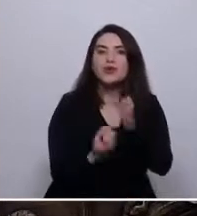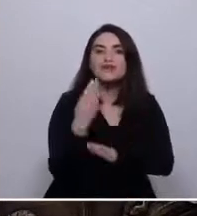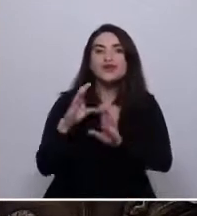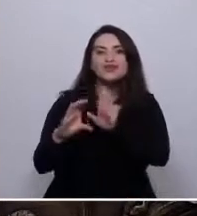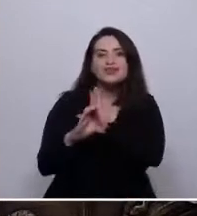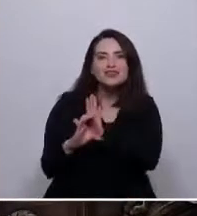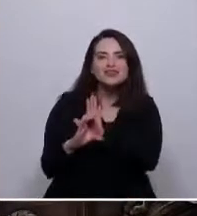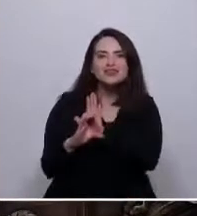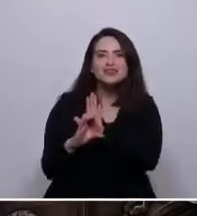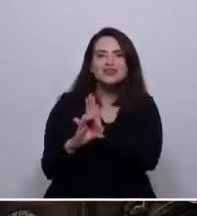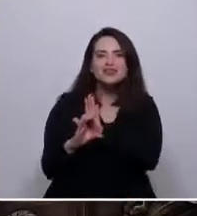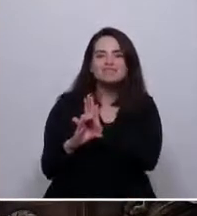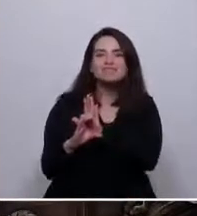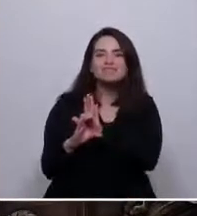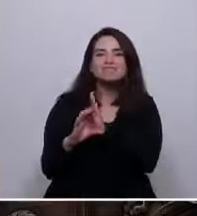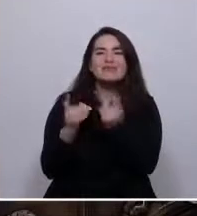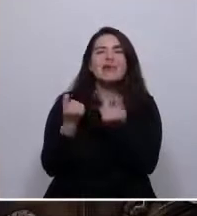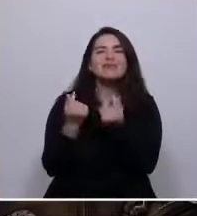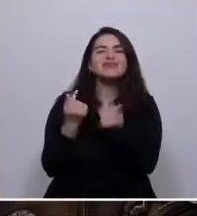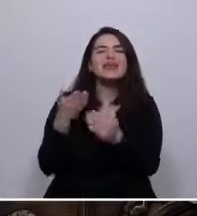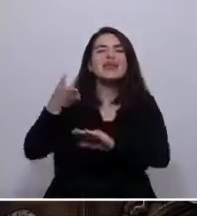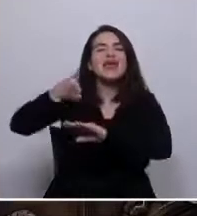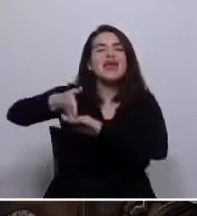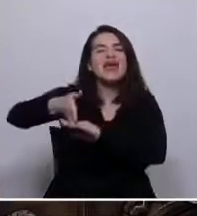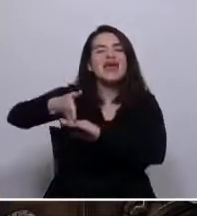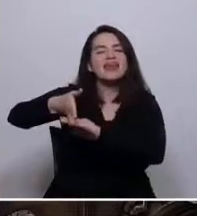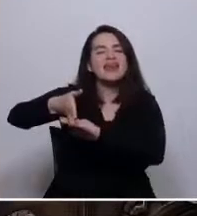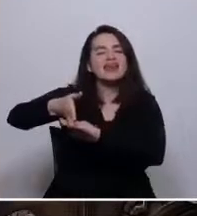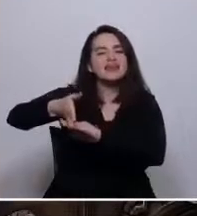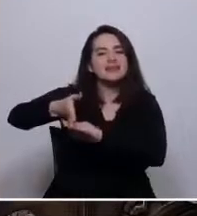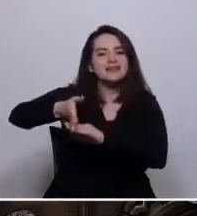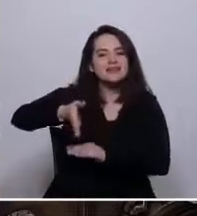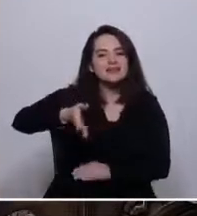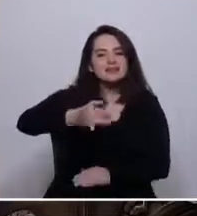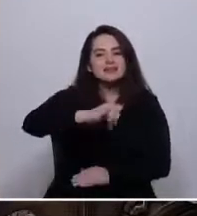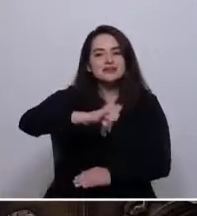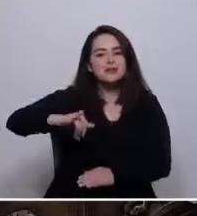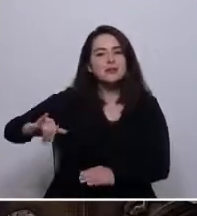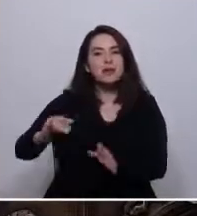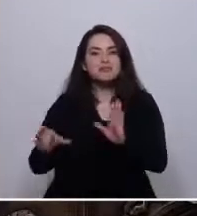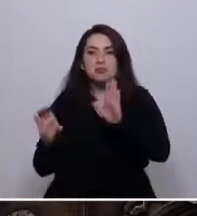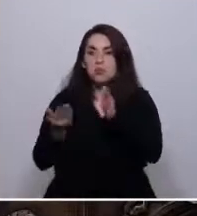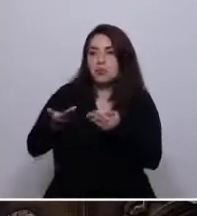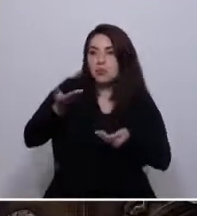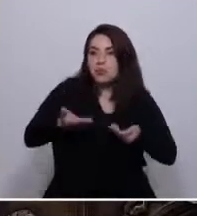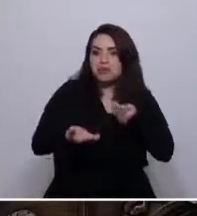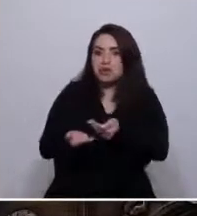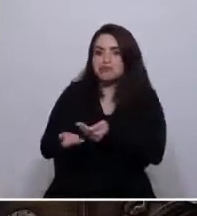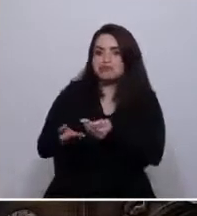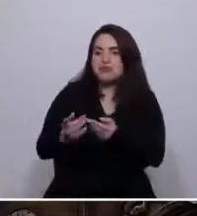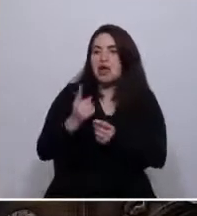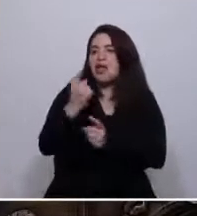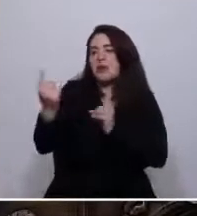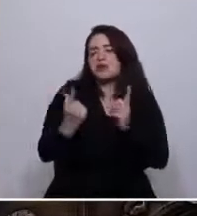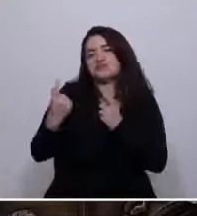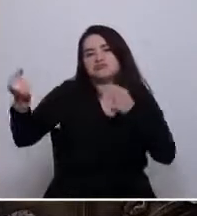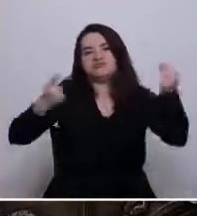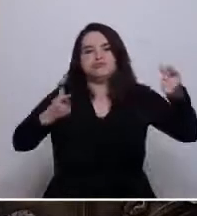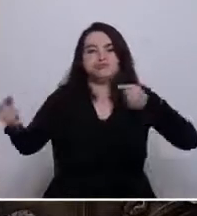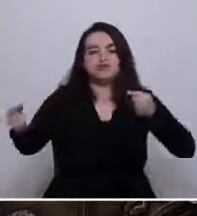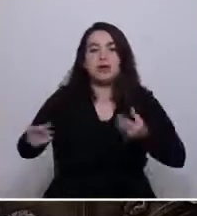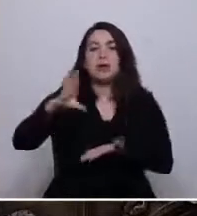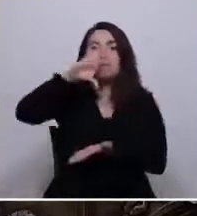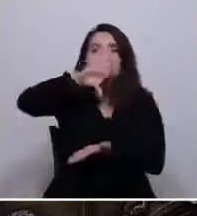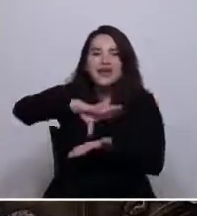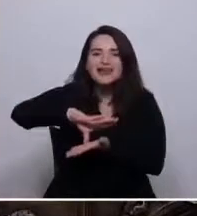será un punto de llegada, nos disolveremos luego de proponerla al país, pero para el país constituirá un